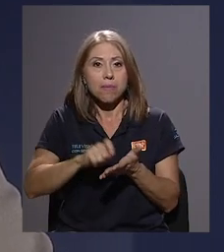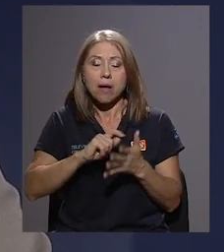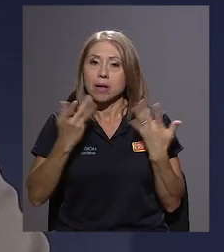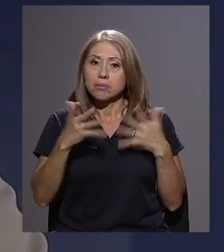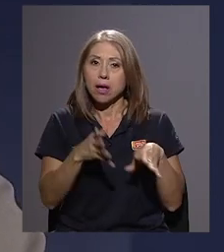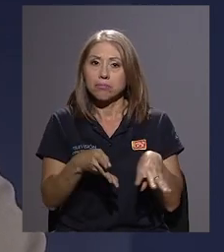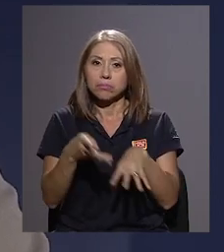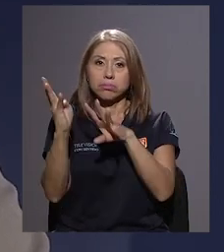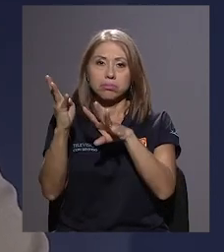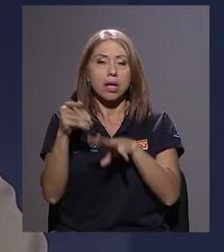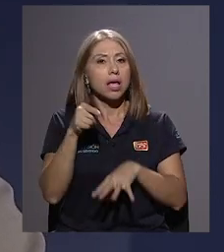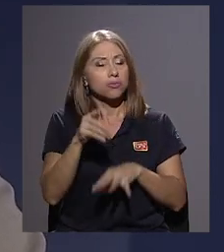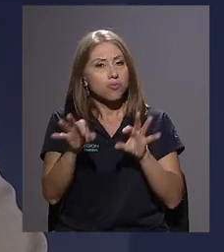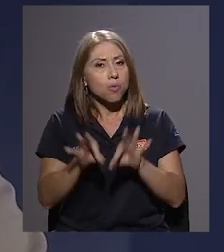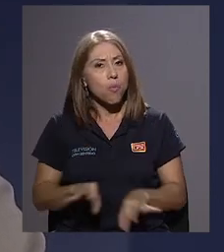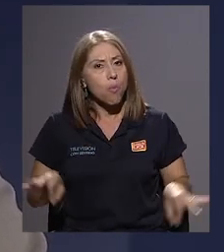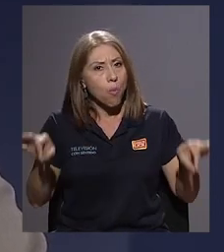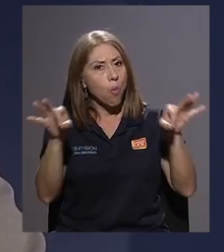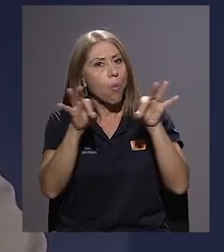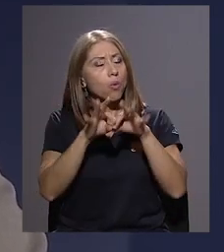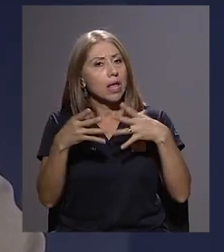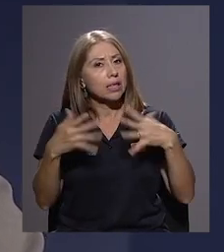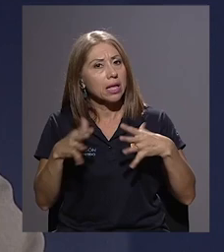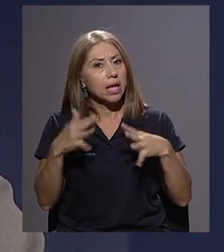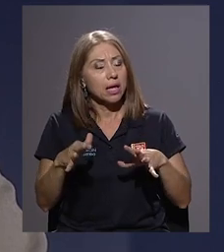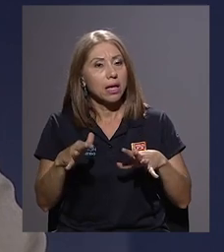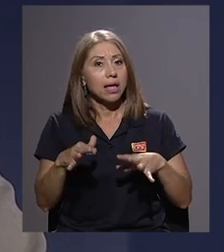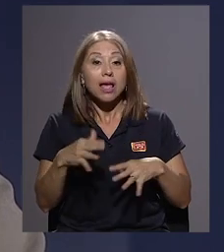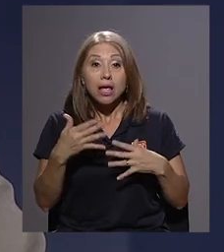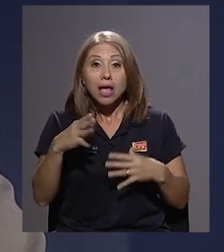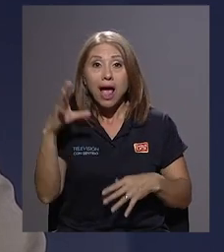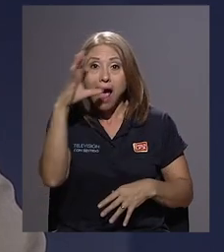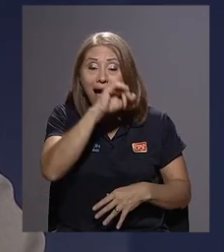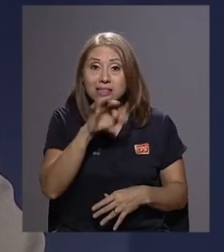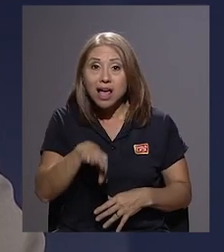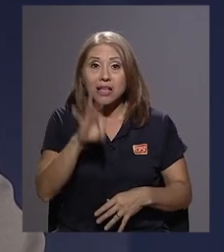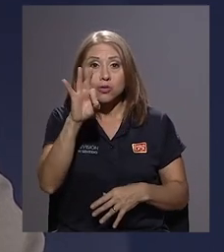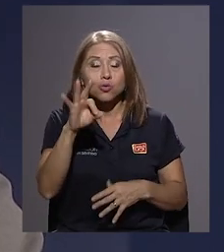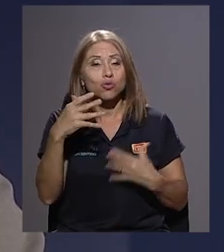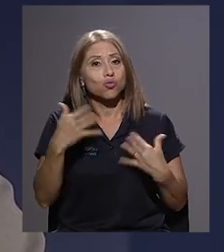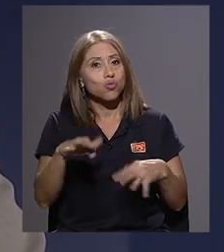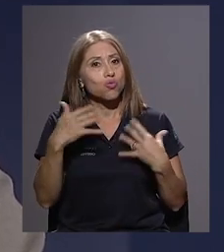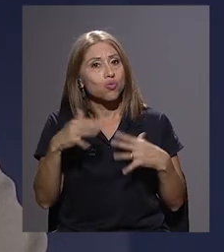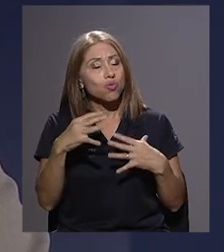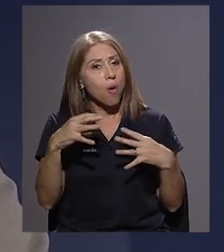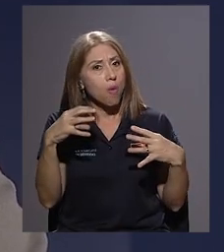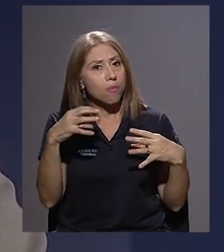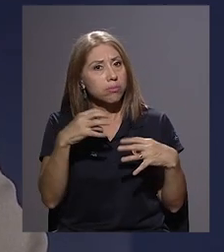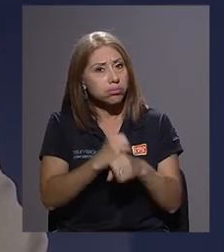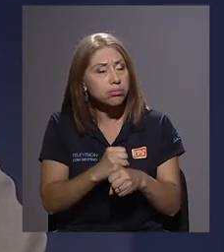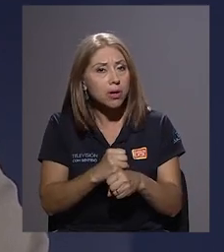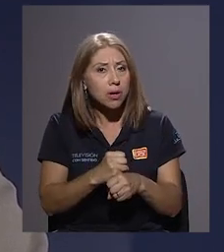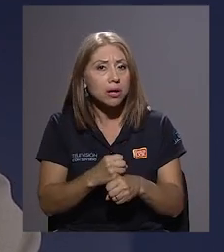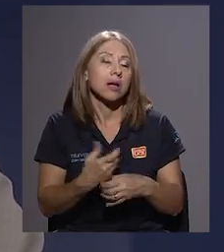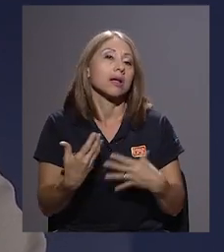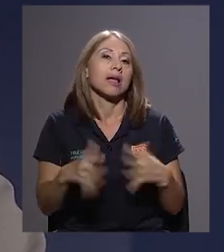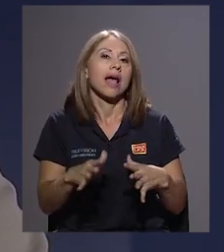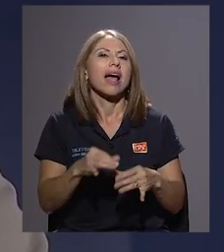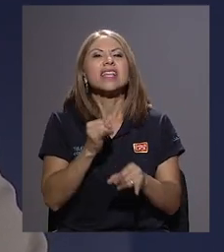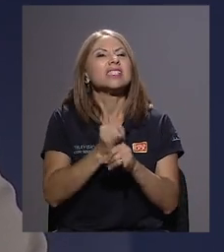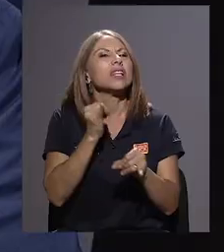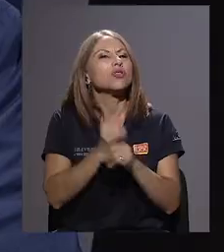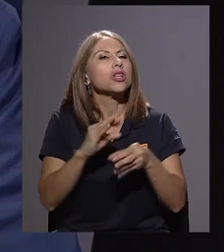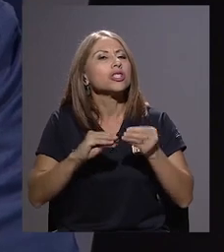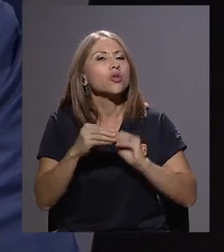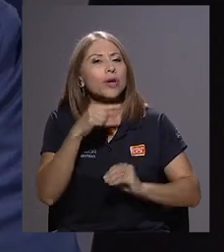en los hallazgos me impresiona la capacidad para sintetizarlos, porque estaban bastante gruesos. ¿Instituciones en números